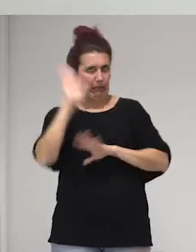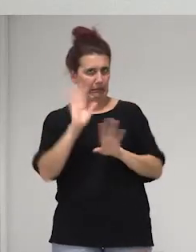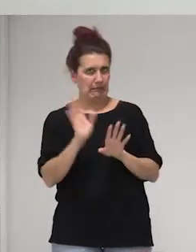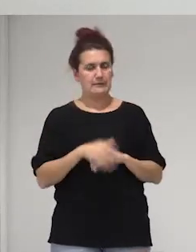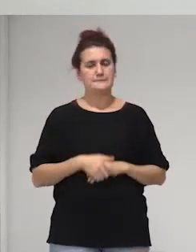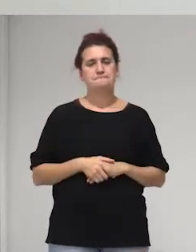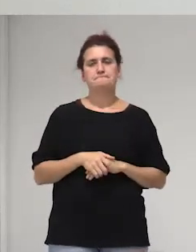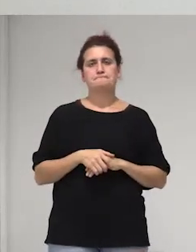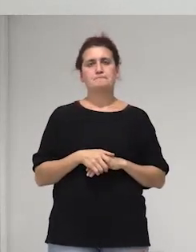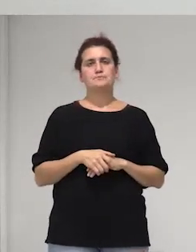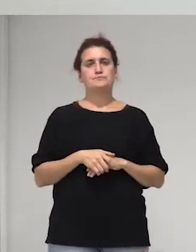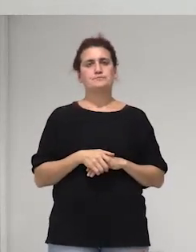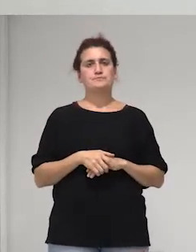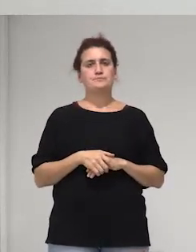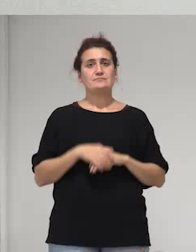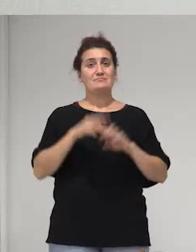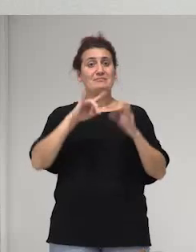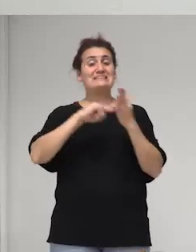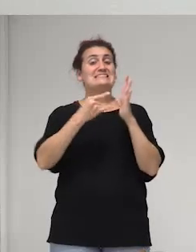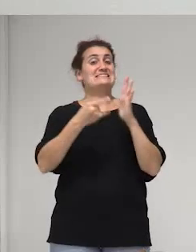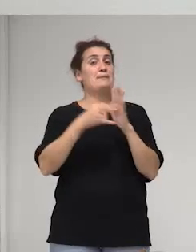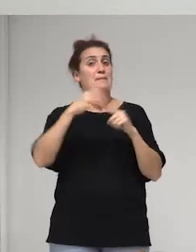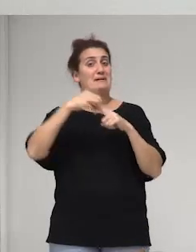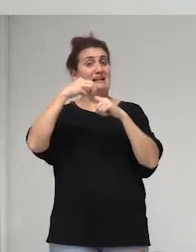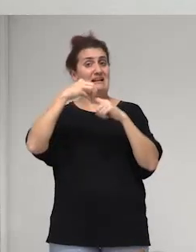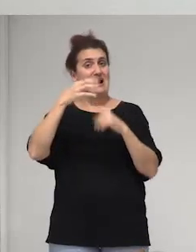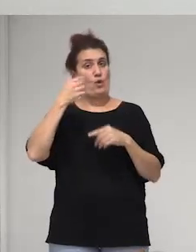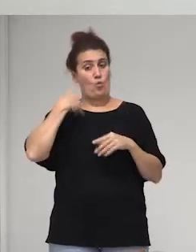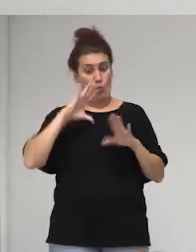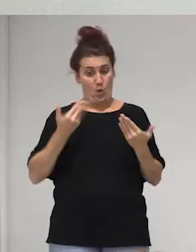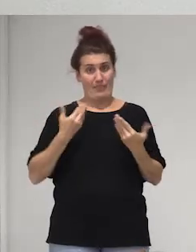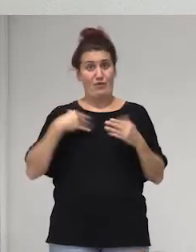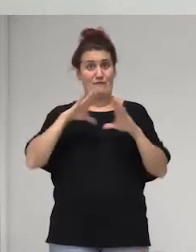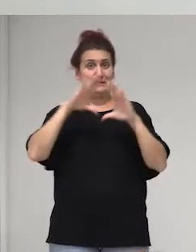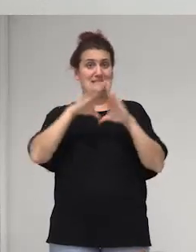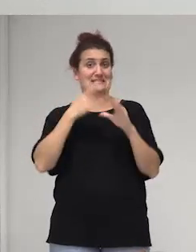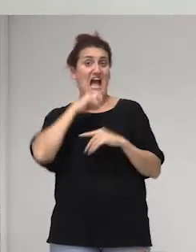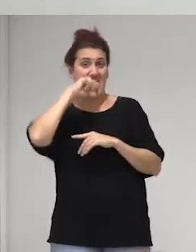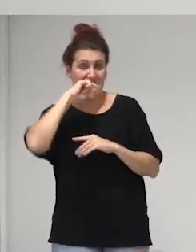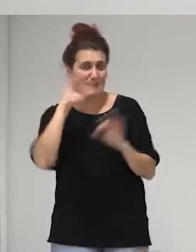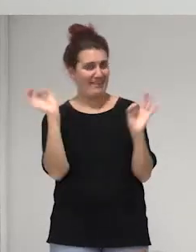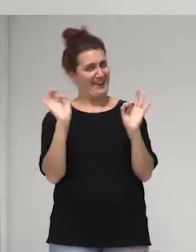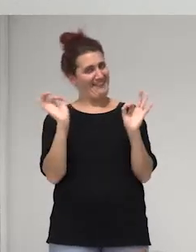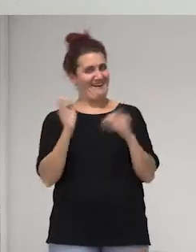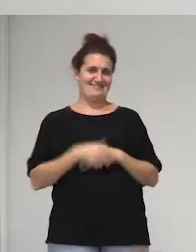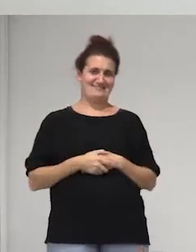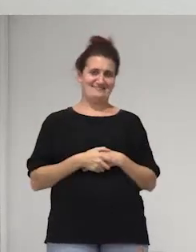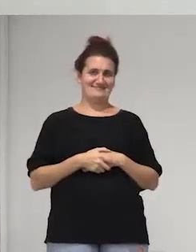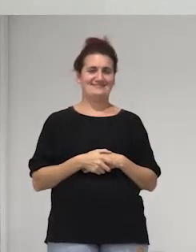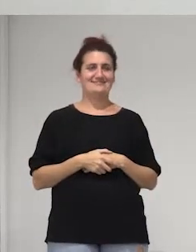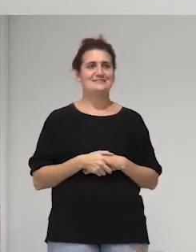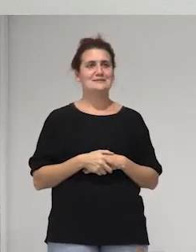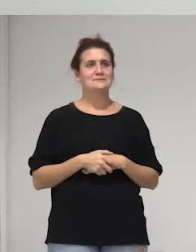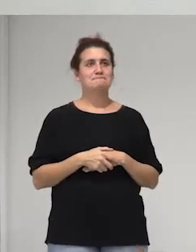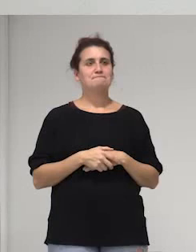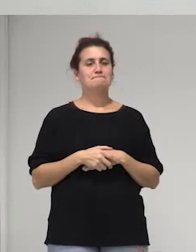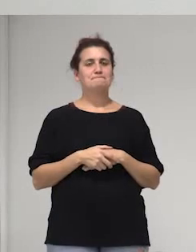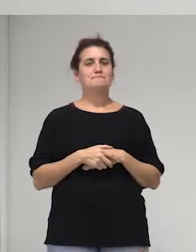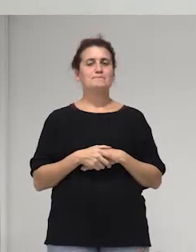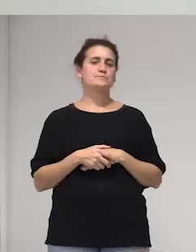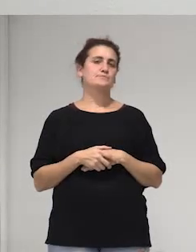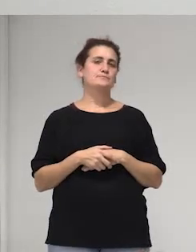claro claro que el sistema patriarcal cuando ya eres feminista no hay nada que envidiarles y bueno